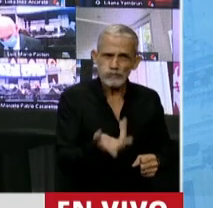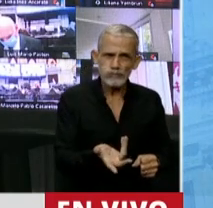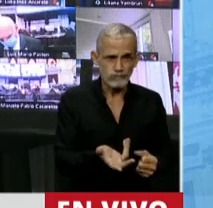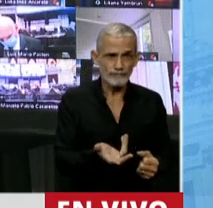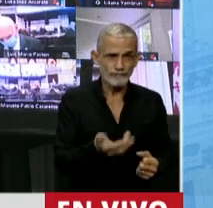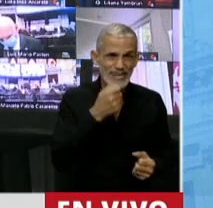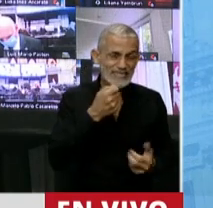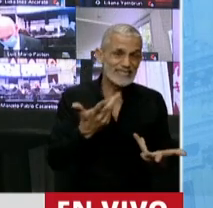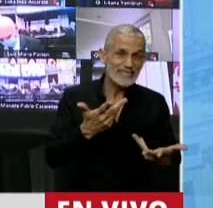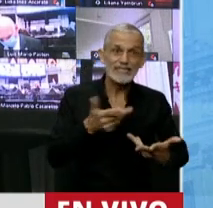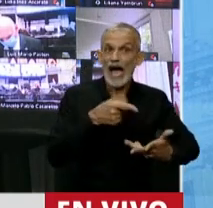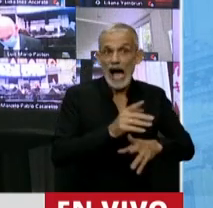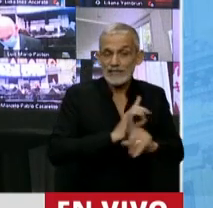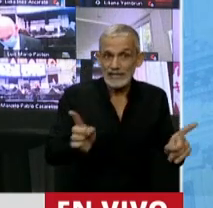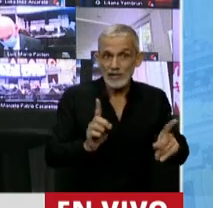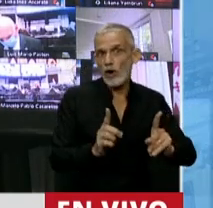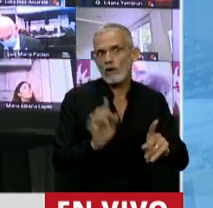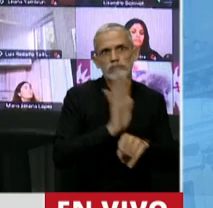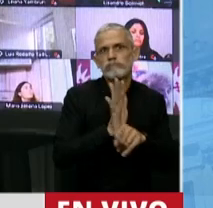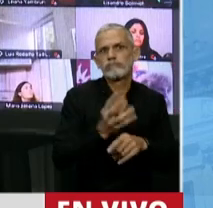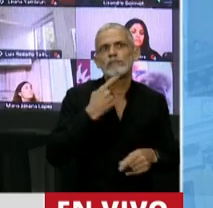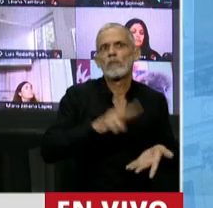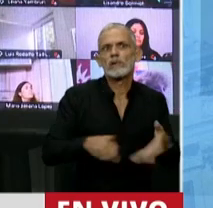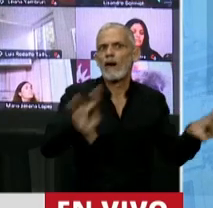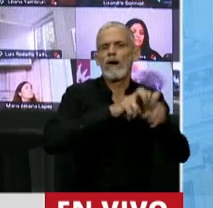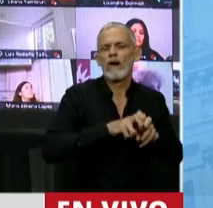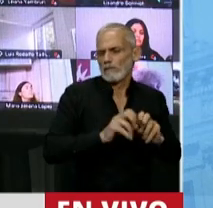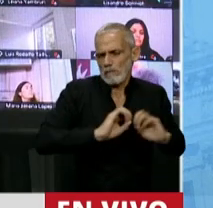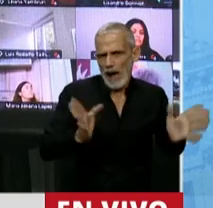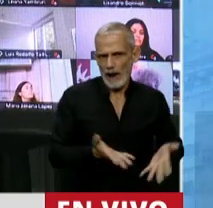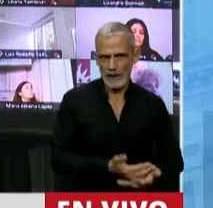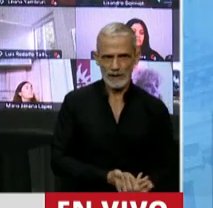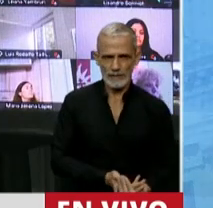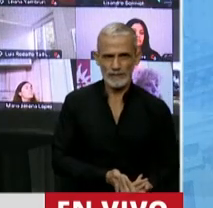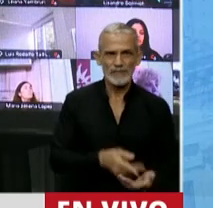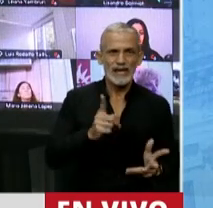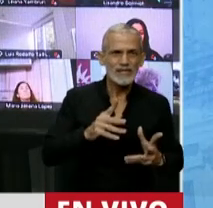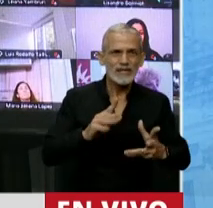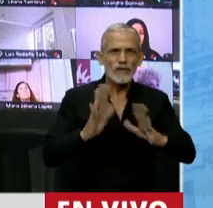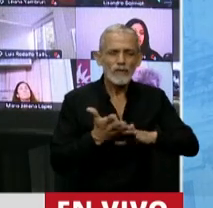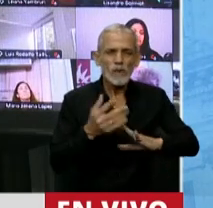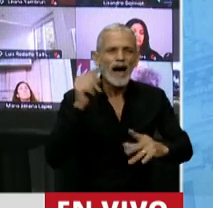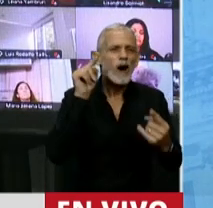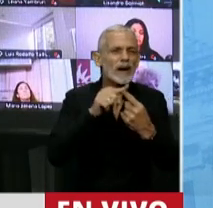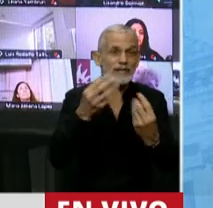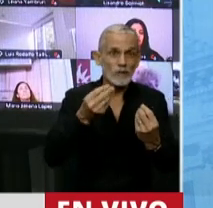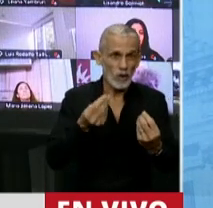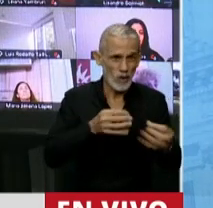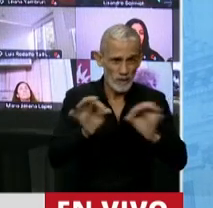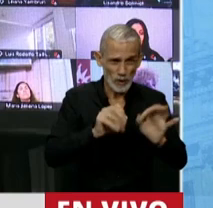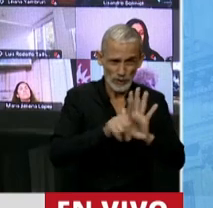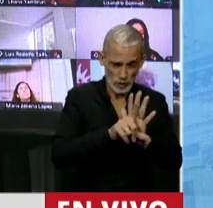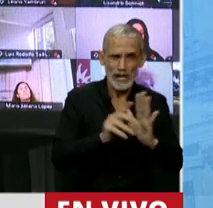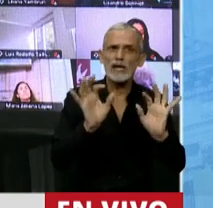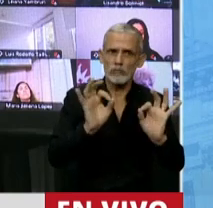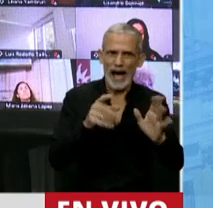Si así no se hiciese, se desnaturalizaría en la práctica el espíritu de este proyecto. En segundo